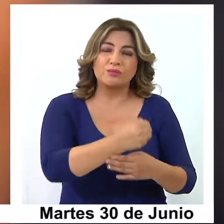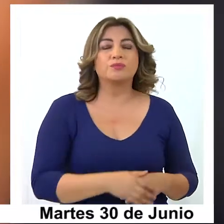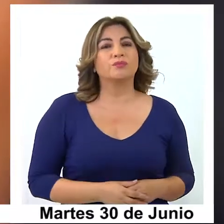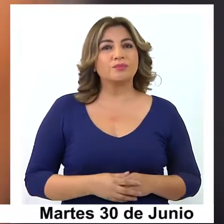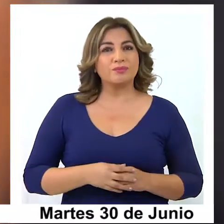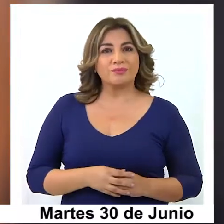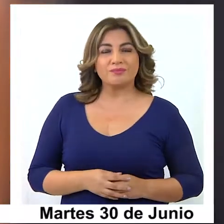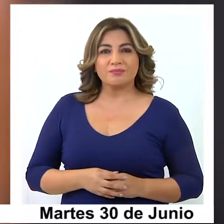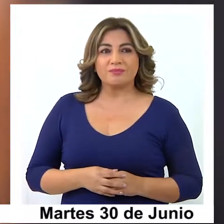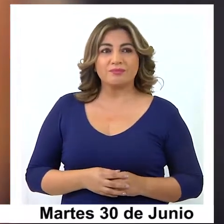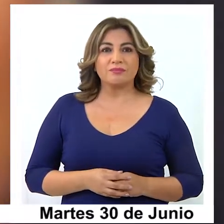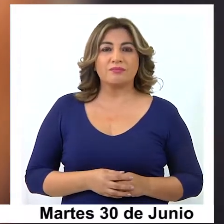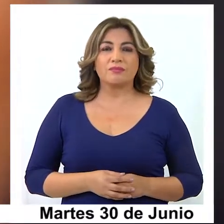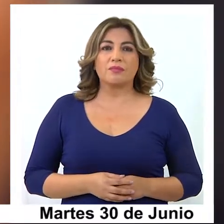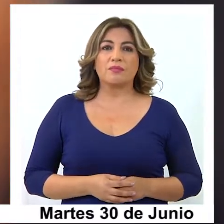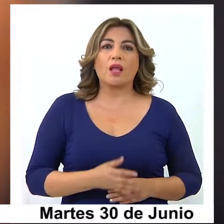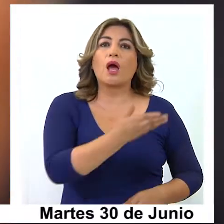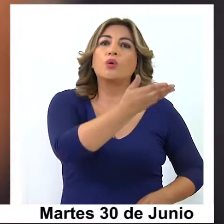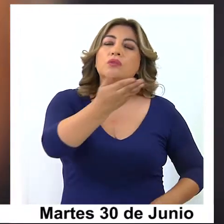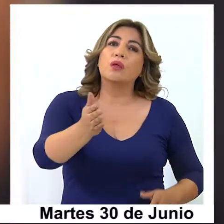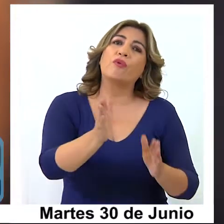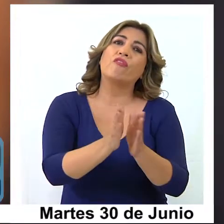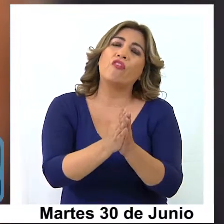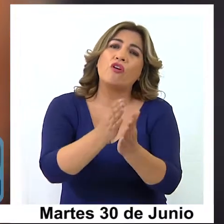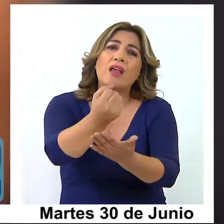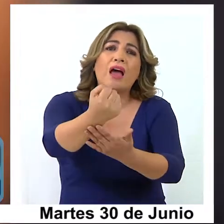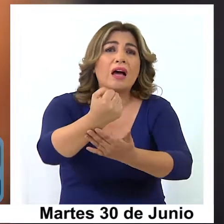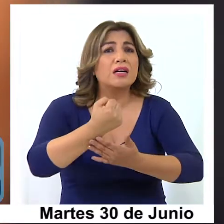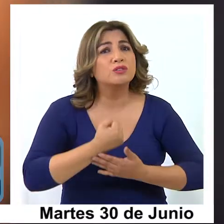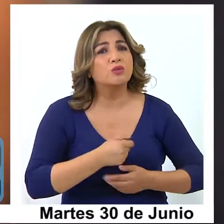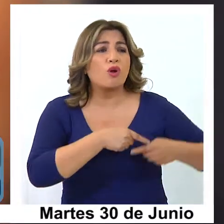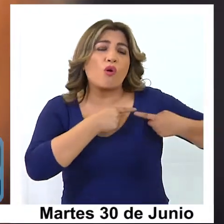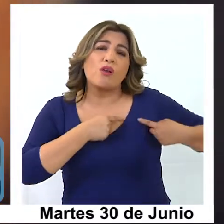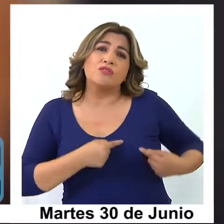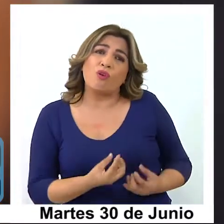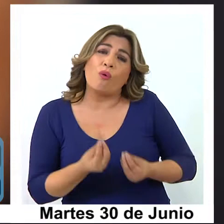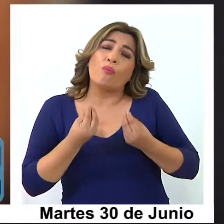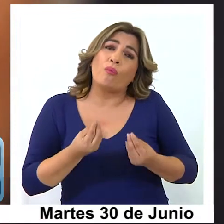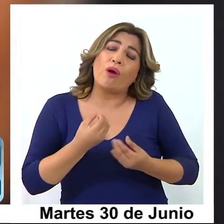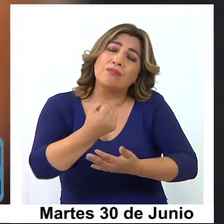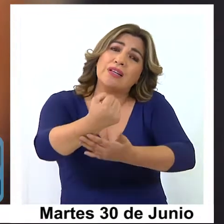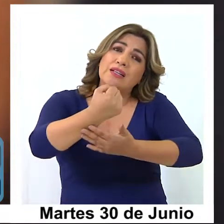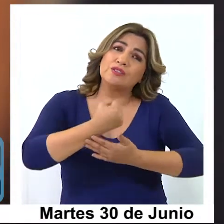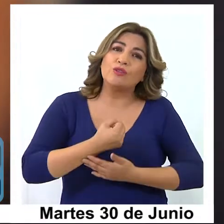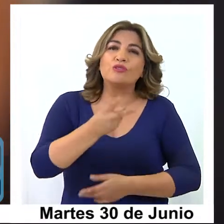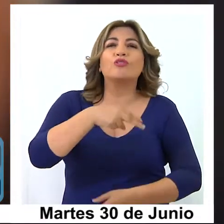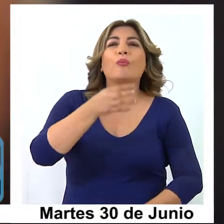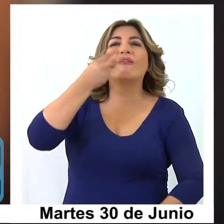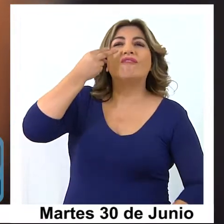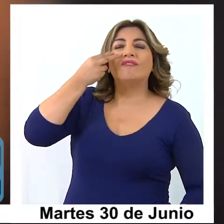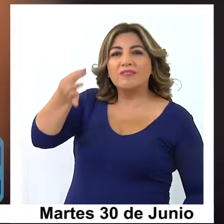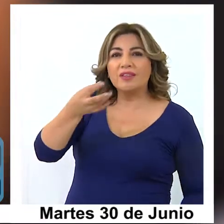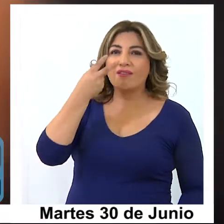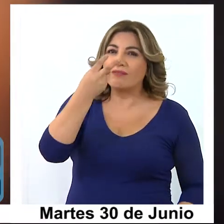apelar a la solidaridad de tantas personas de buen corazón y que hemos visto también cómo se han ido